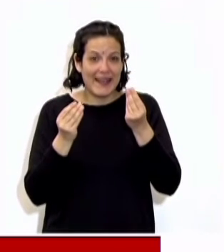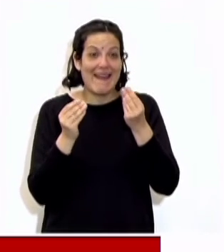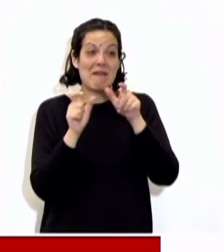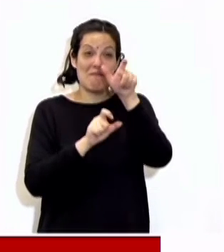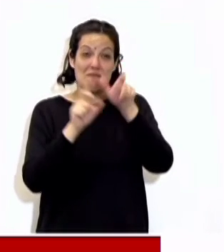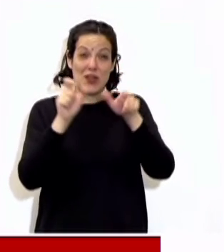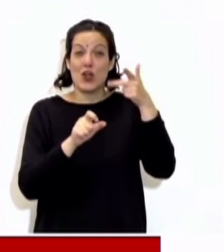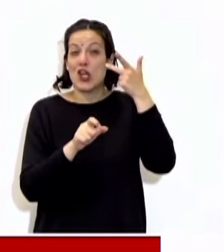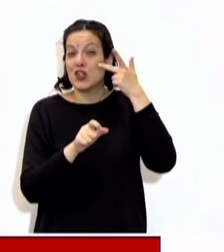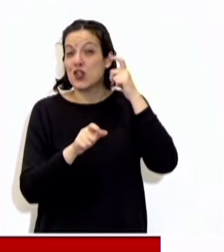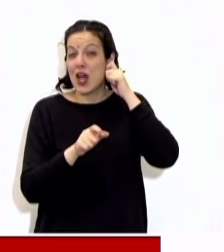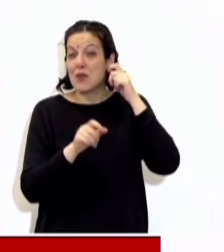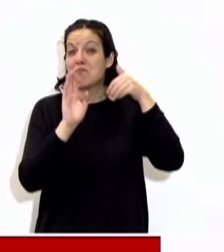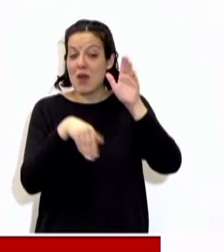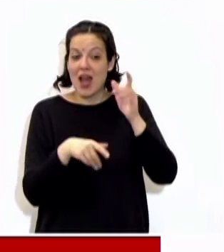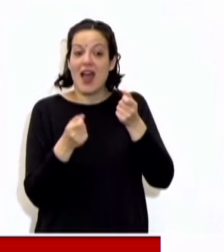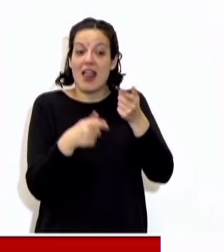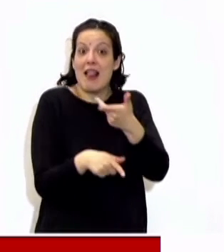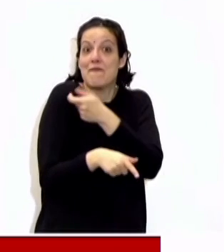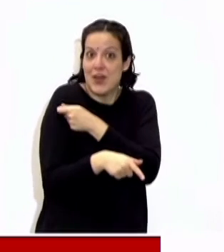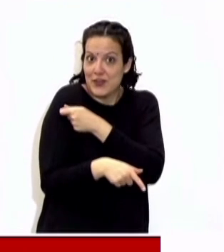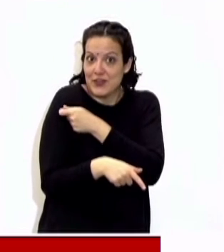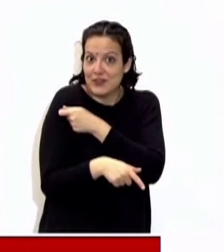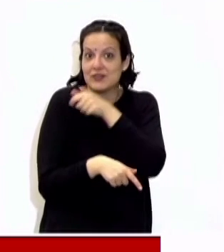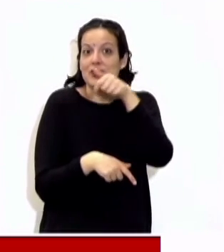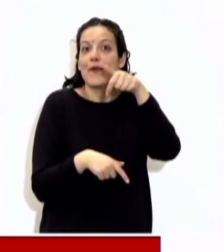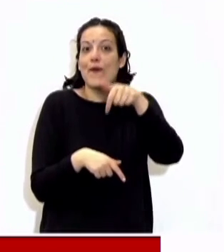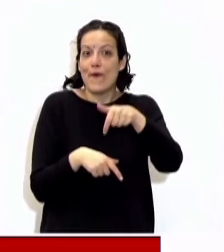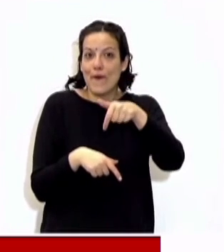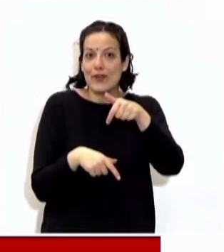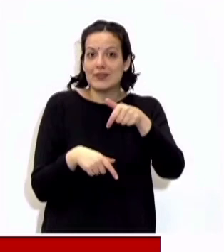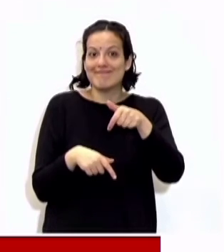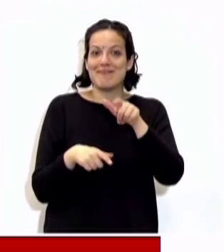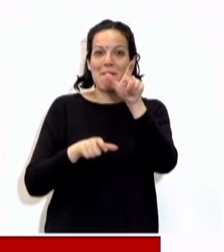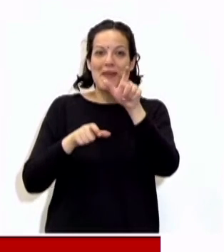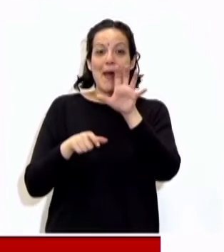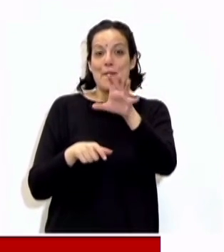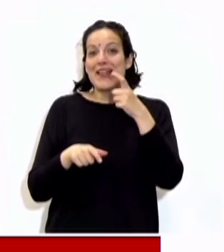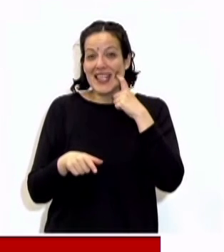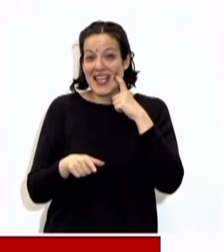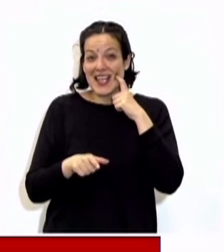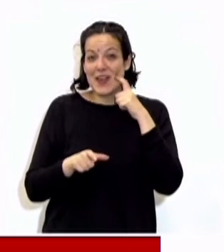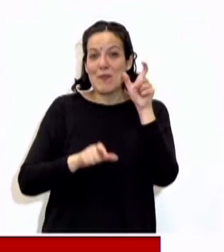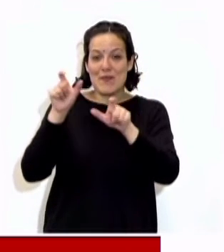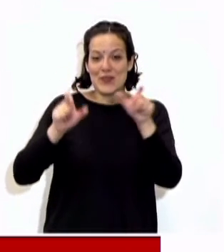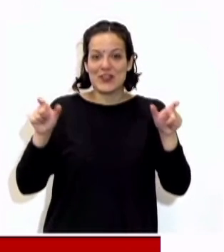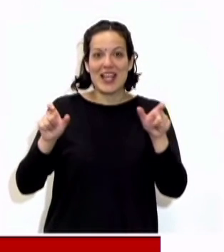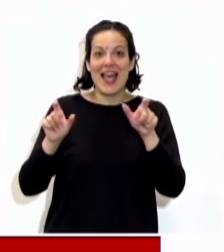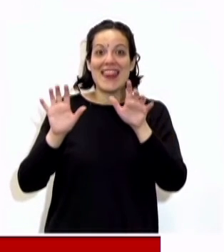de 18 años. Hoy tenemos de cada 10 enterrianos que han iniciado,